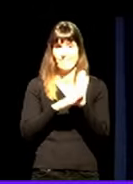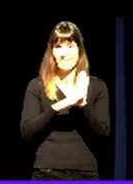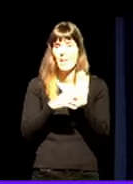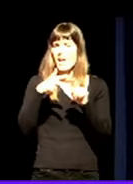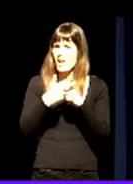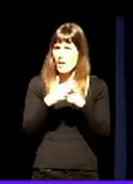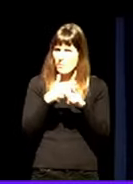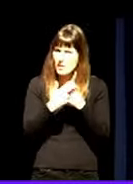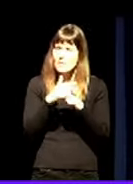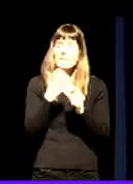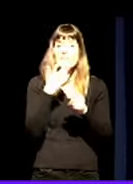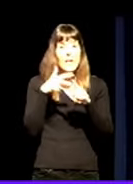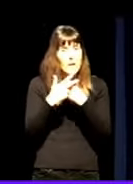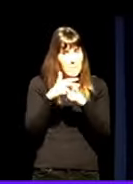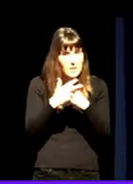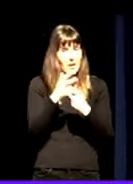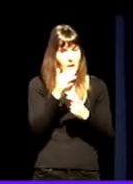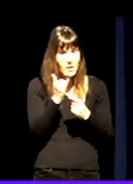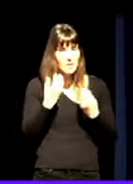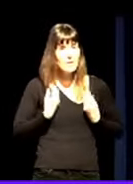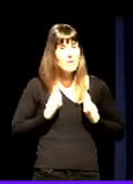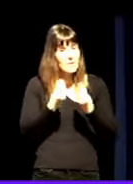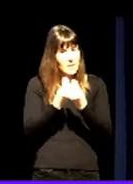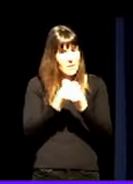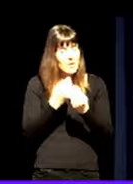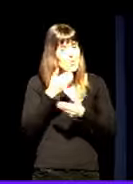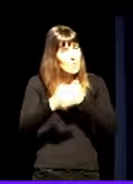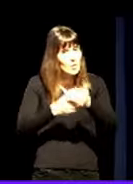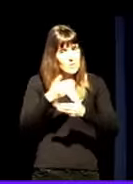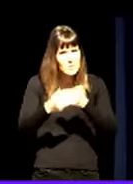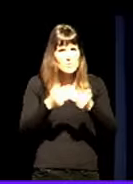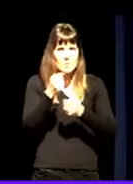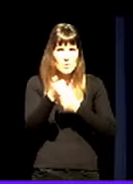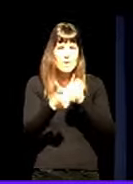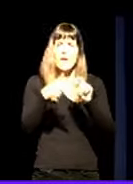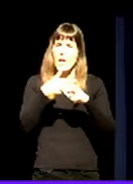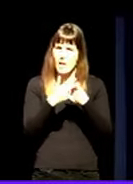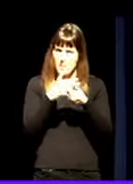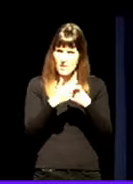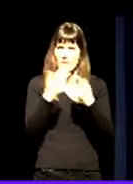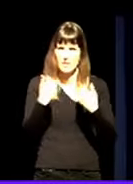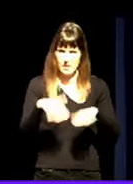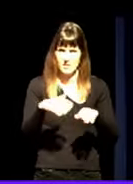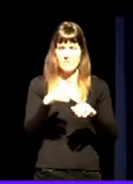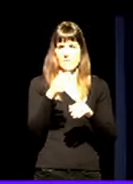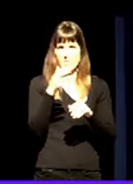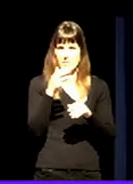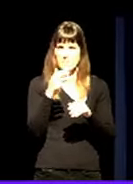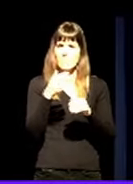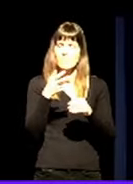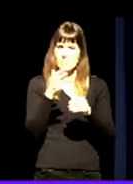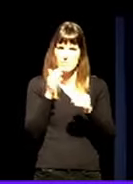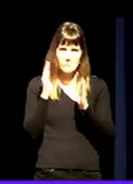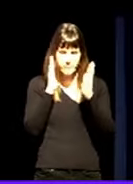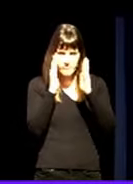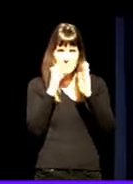erramientak emanez bizik editzarako este proxeso horretan. Hemen ja erramientak, terreznak, egiteko edak.